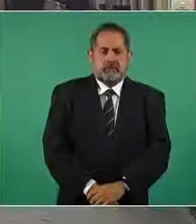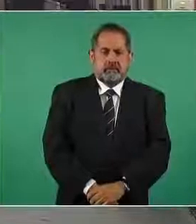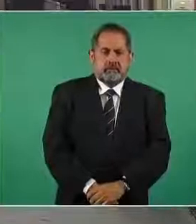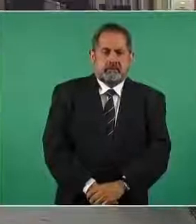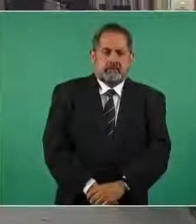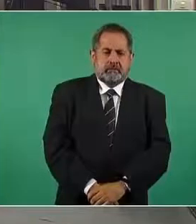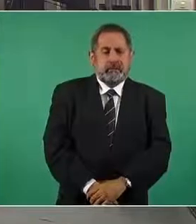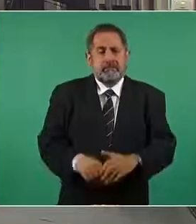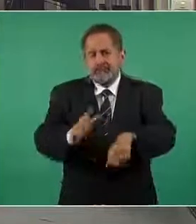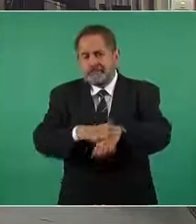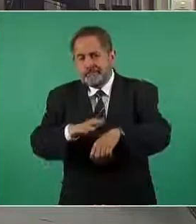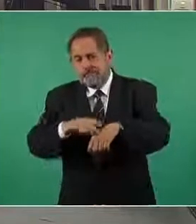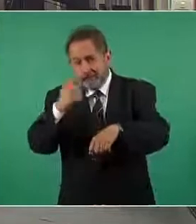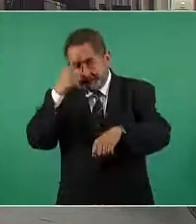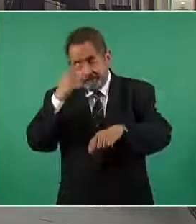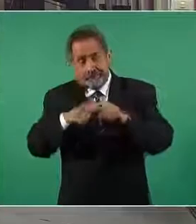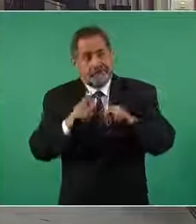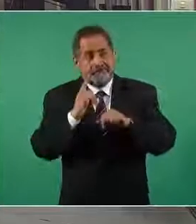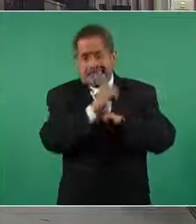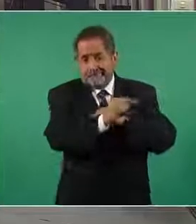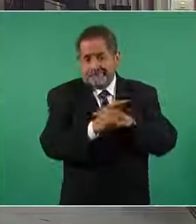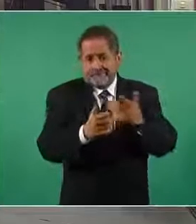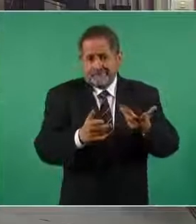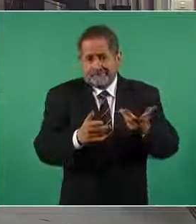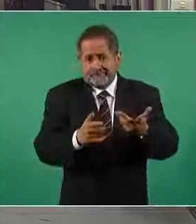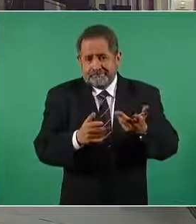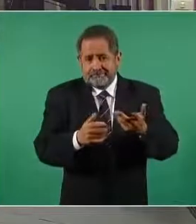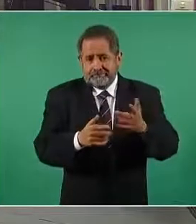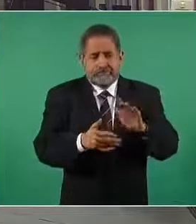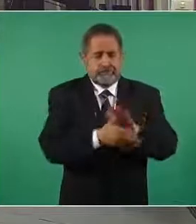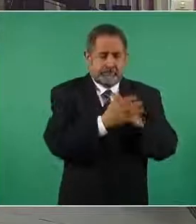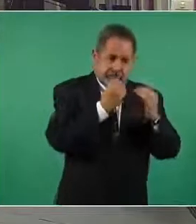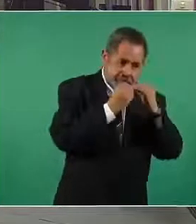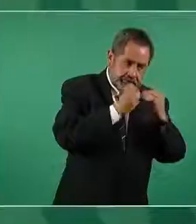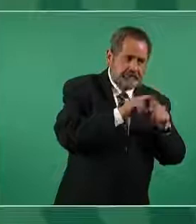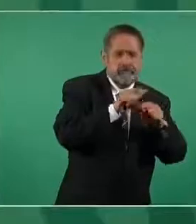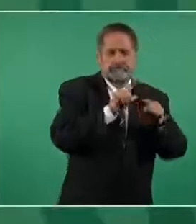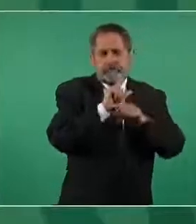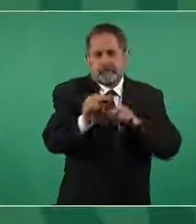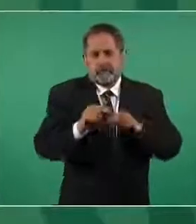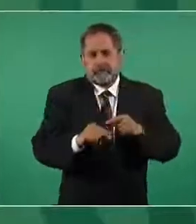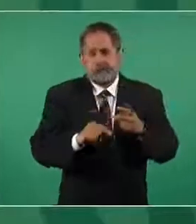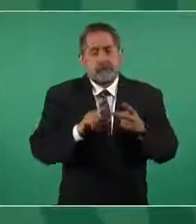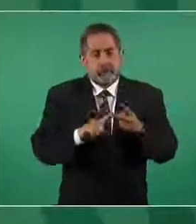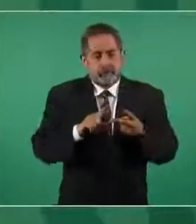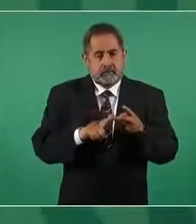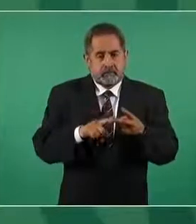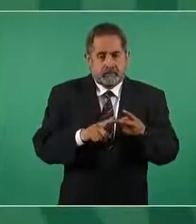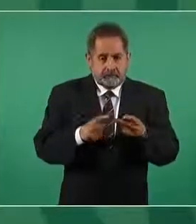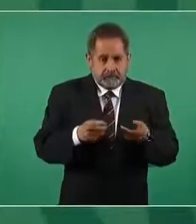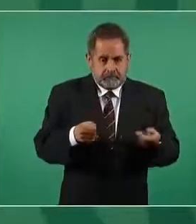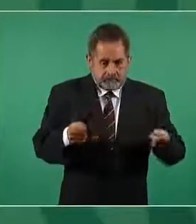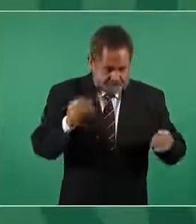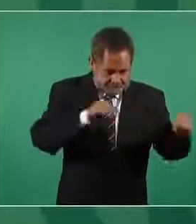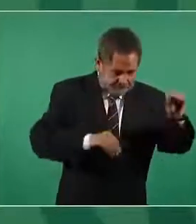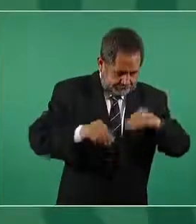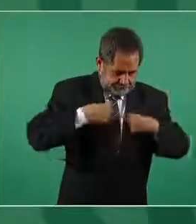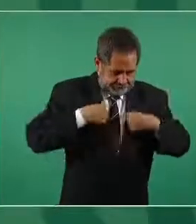es que acuérdense que yo tengo que ir a desayunar y luego tengo que hacer la maleta